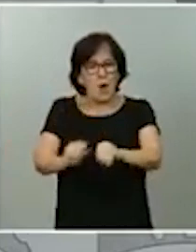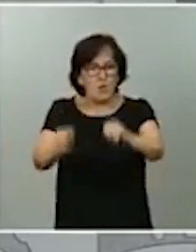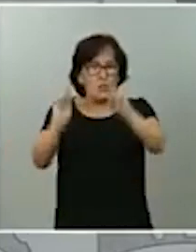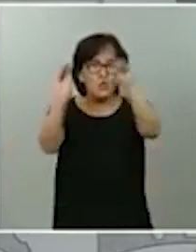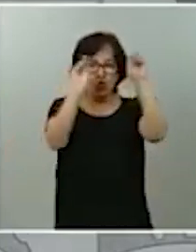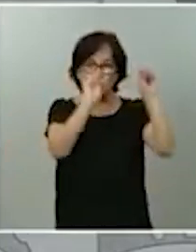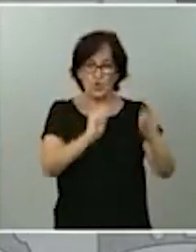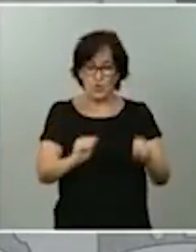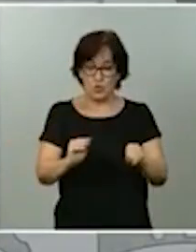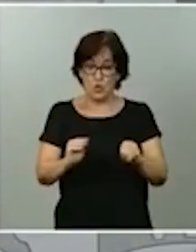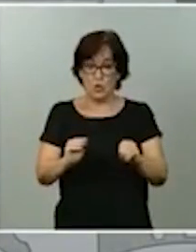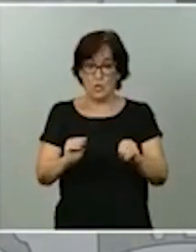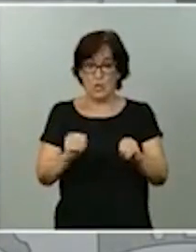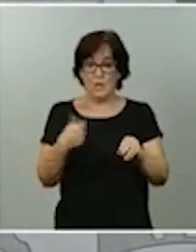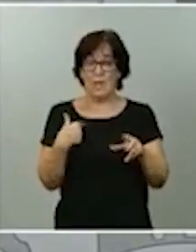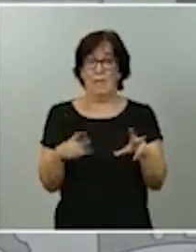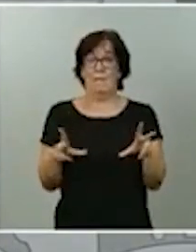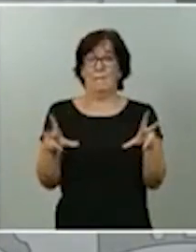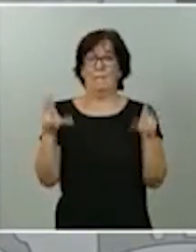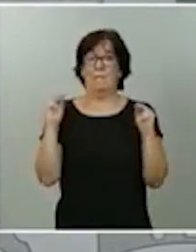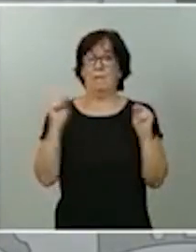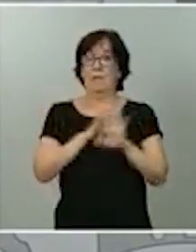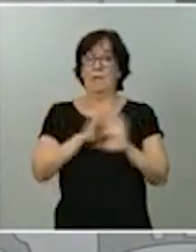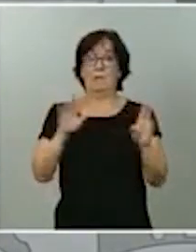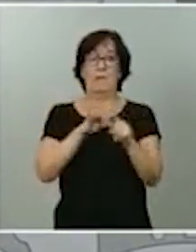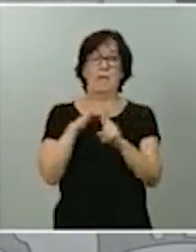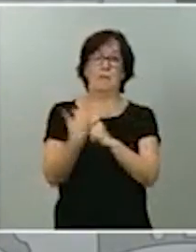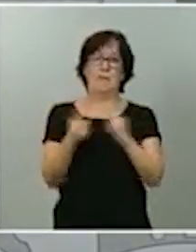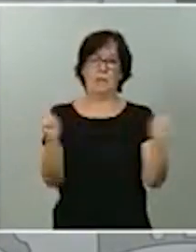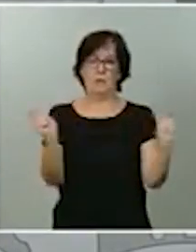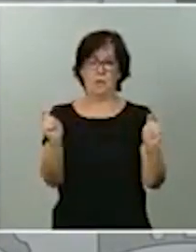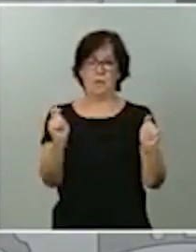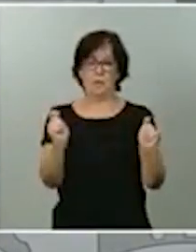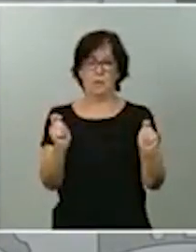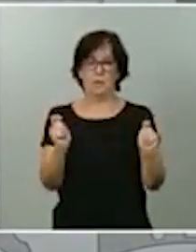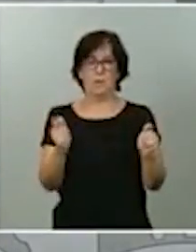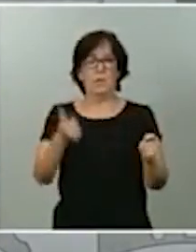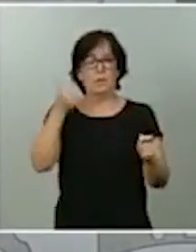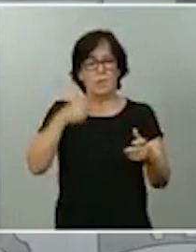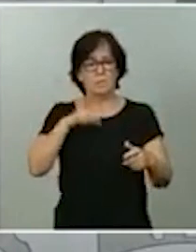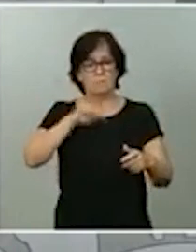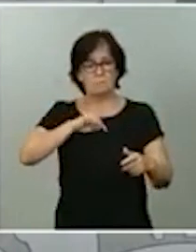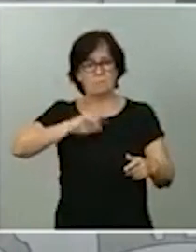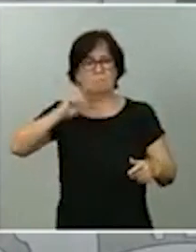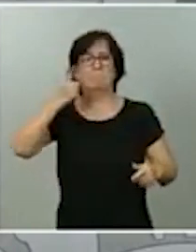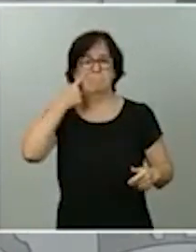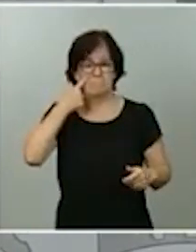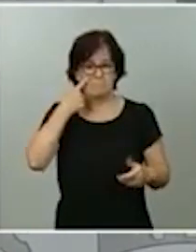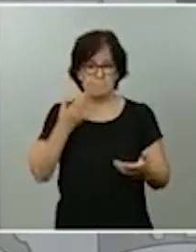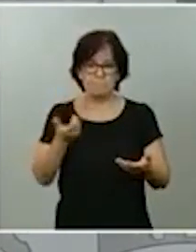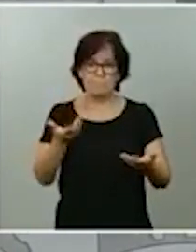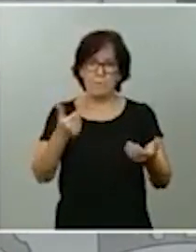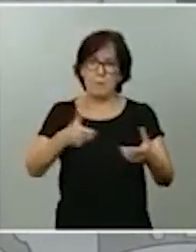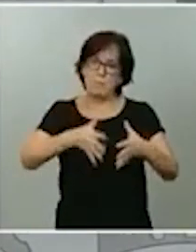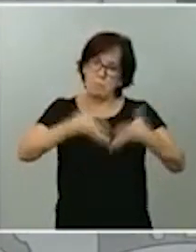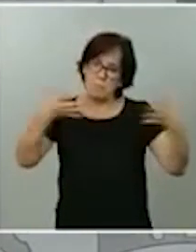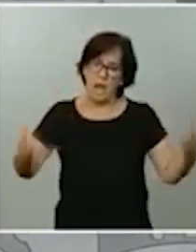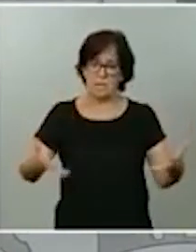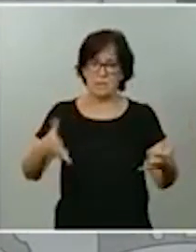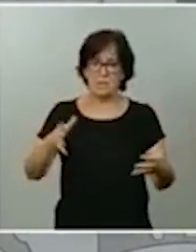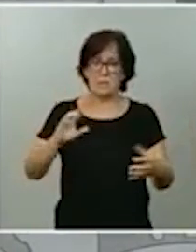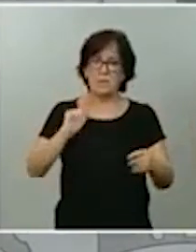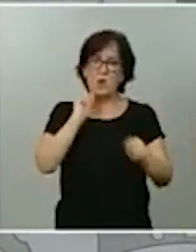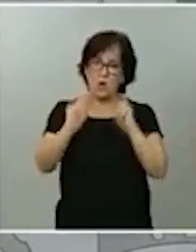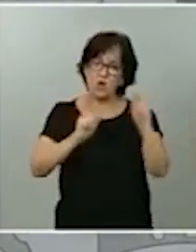partir del levantamiento del estado de alarma, que era aumentar las capacidades de detección precoz de los contagios. Lo están haciendo